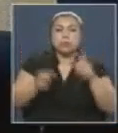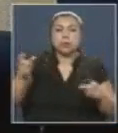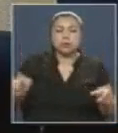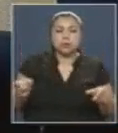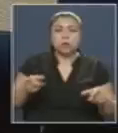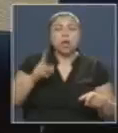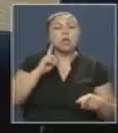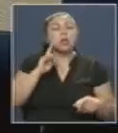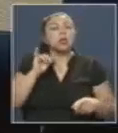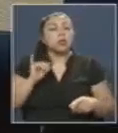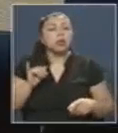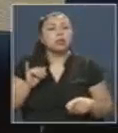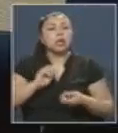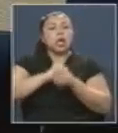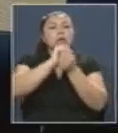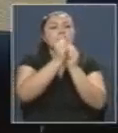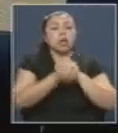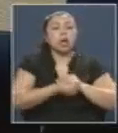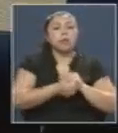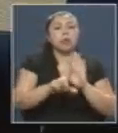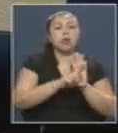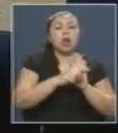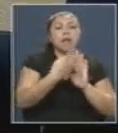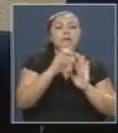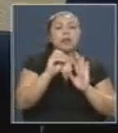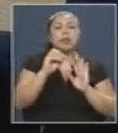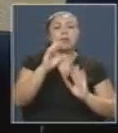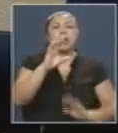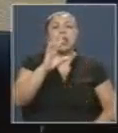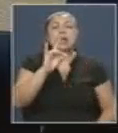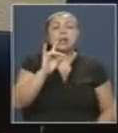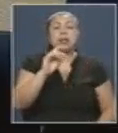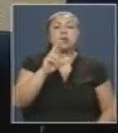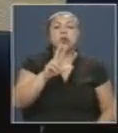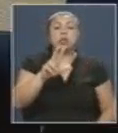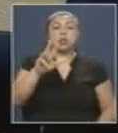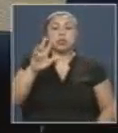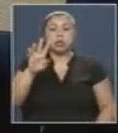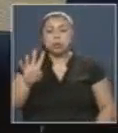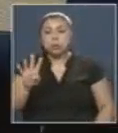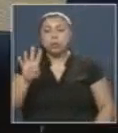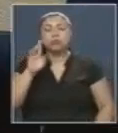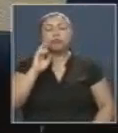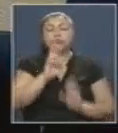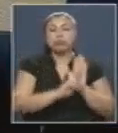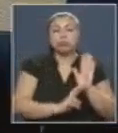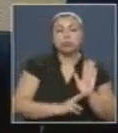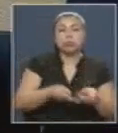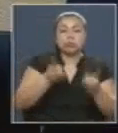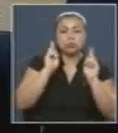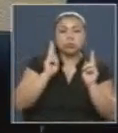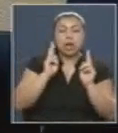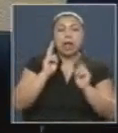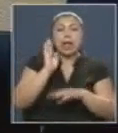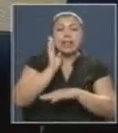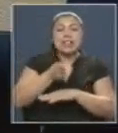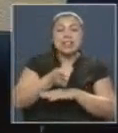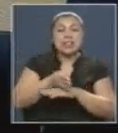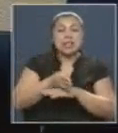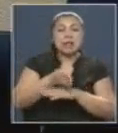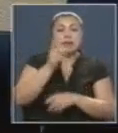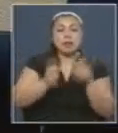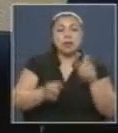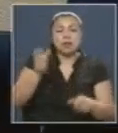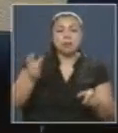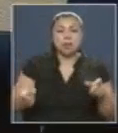Tiene que ver justamente con la modificación de la ley 20.584 que regula justamente los derechos y deberes que tienen